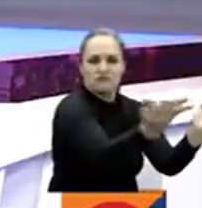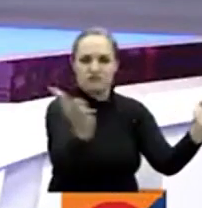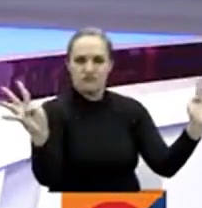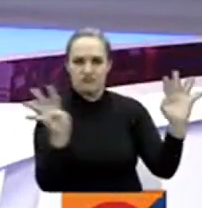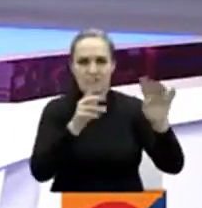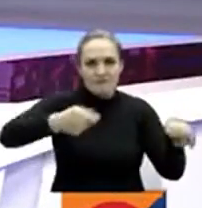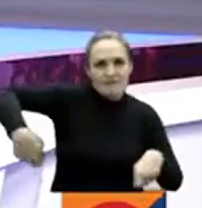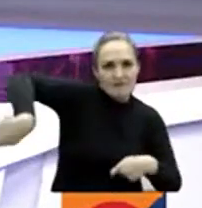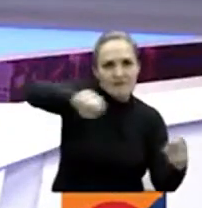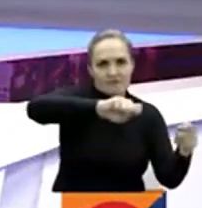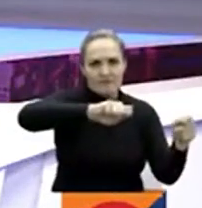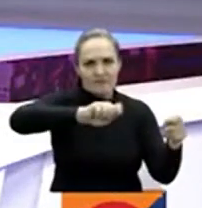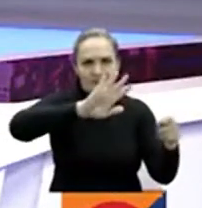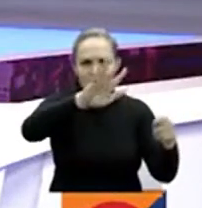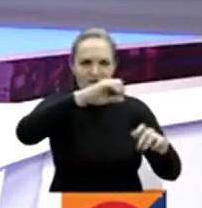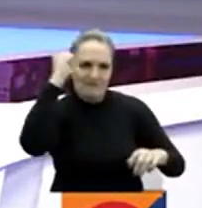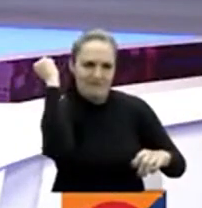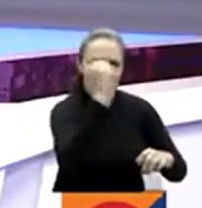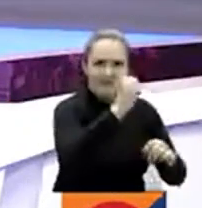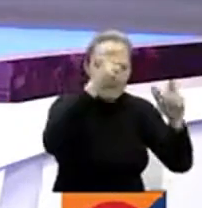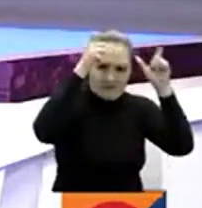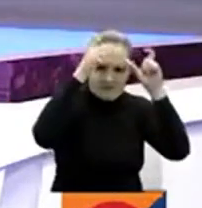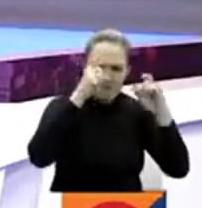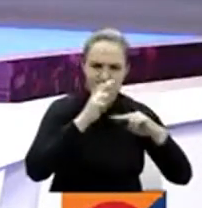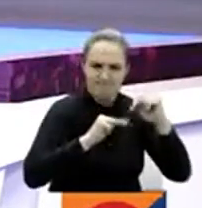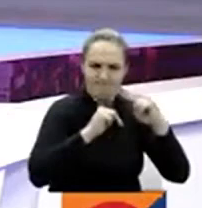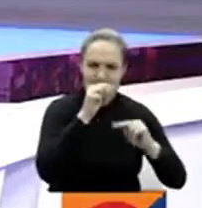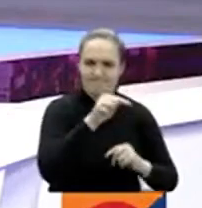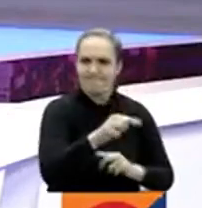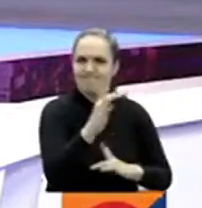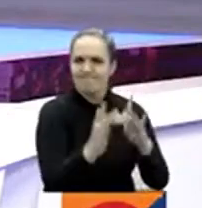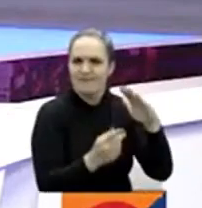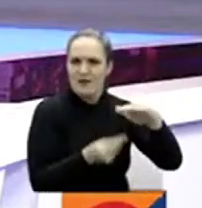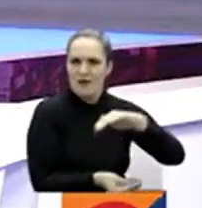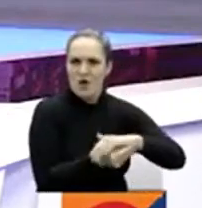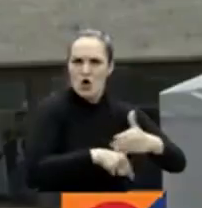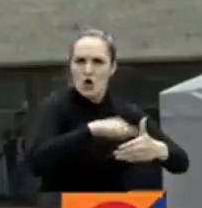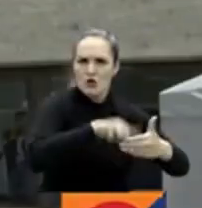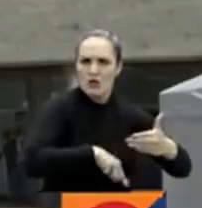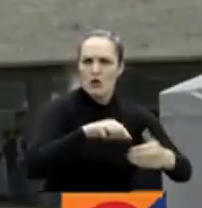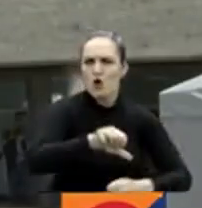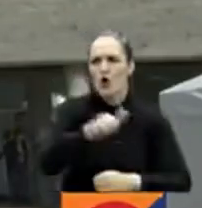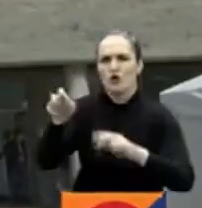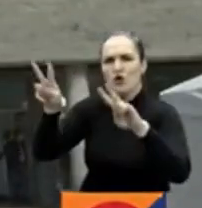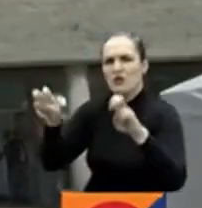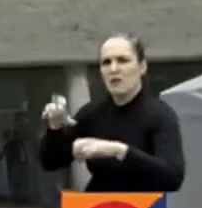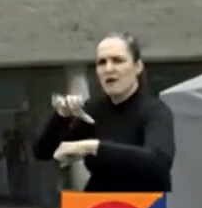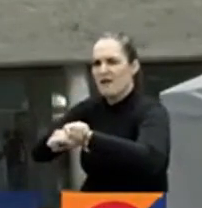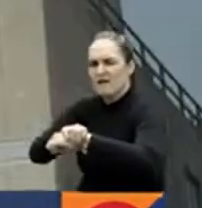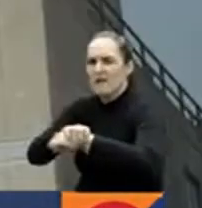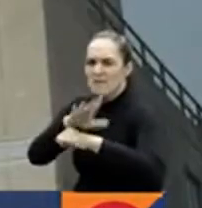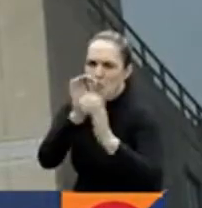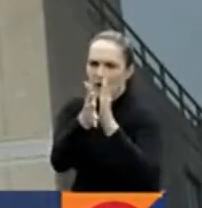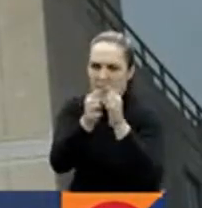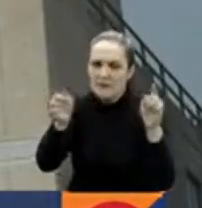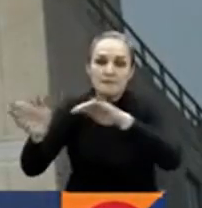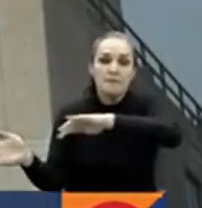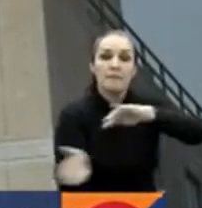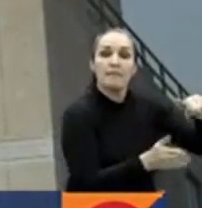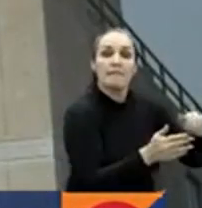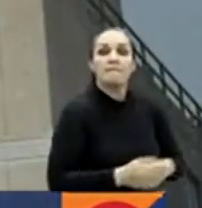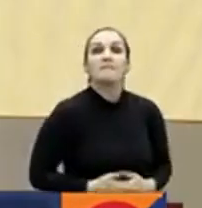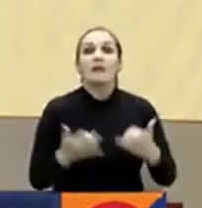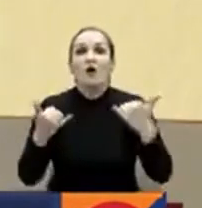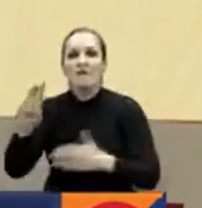un supuesto sicario del Clan del Golfo. Más noticias en el siguiente panorama judicial. La Fiscalía imputó a los supuestos responsables de las